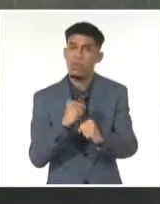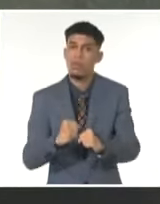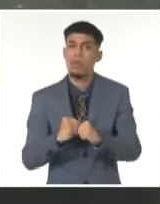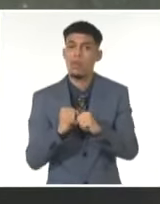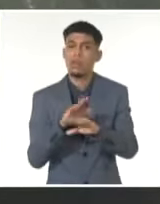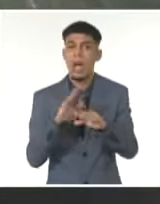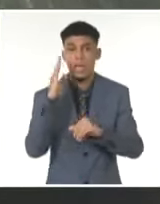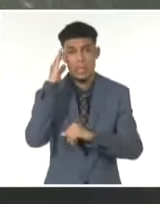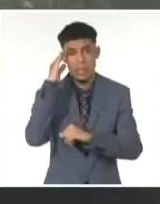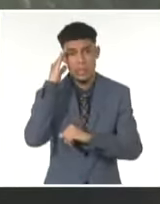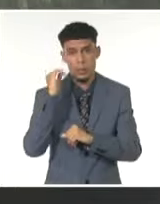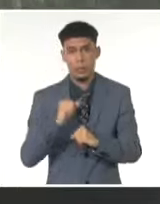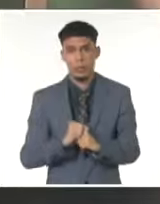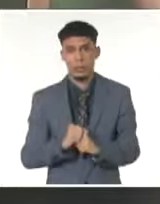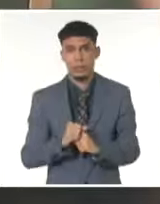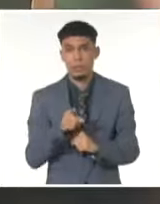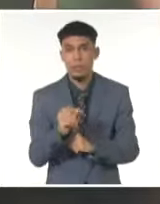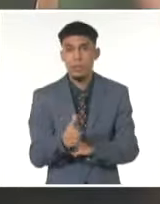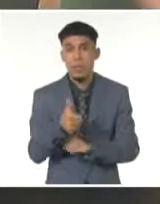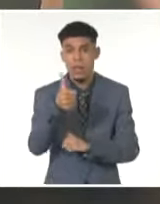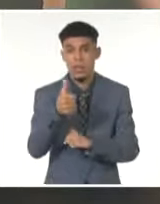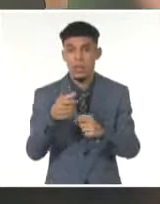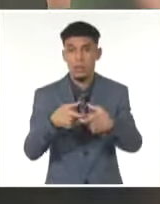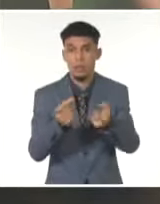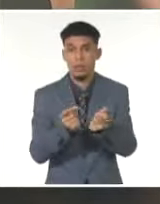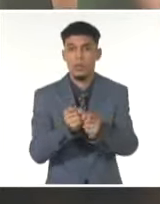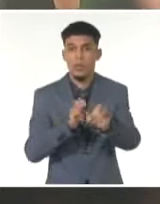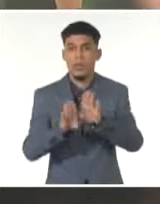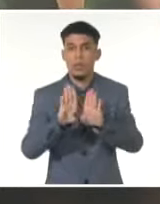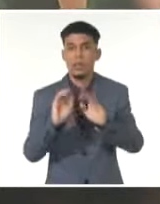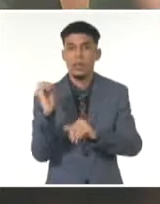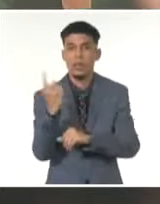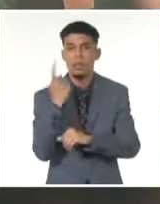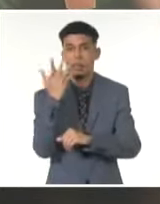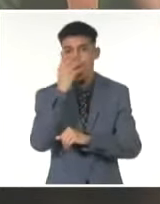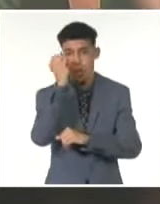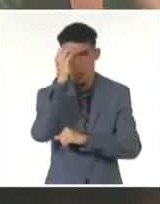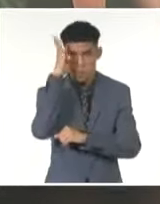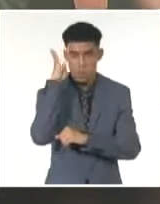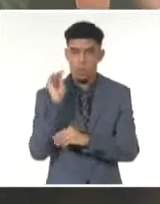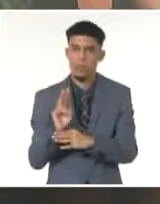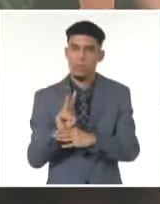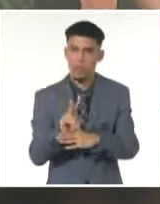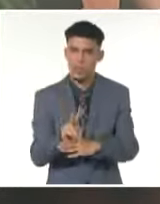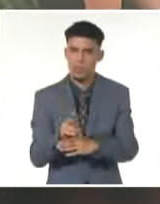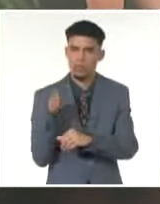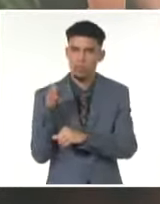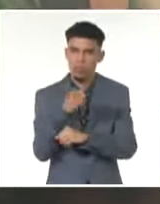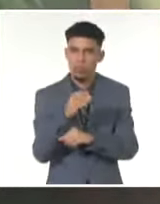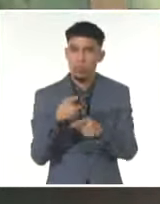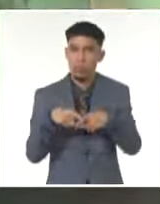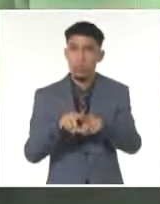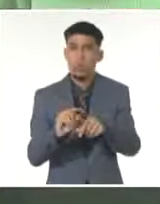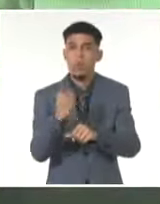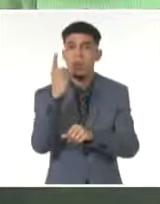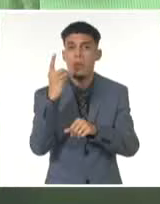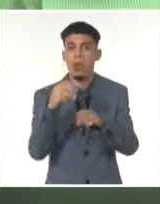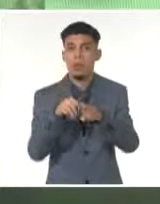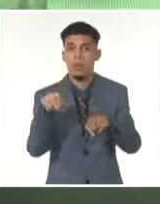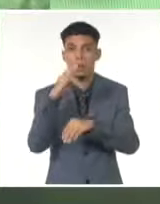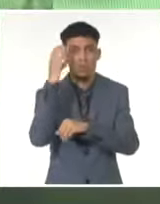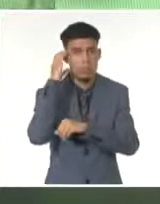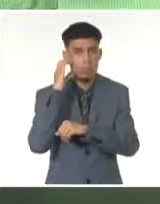sabemos que estuvo el presidente del Consejo de Defensa Nacional, Miguel Díaz Canel Bermúdez, junto al primer ministro. En el